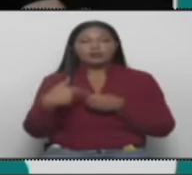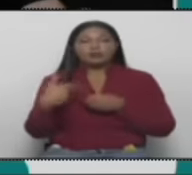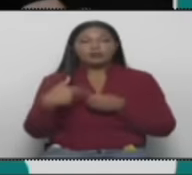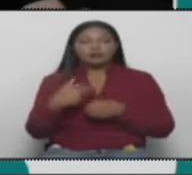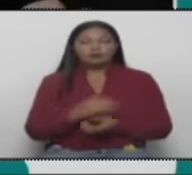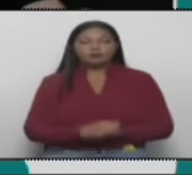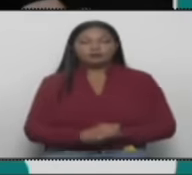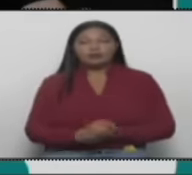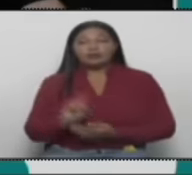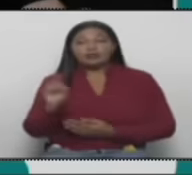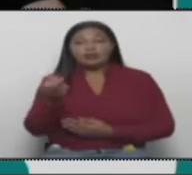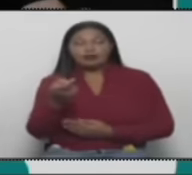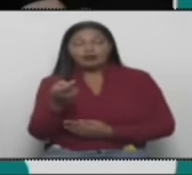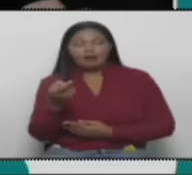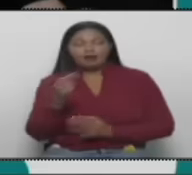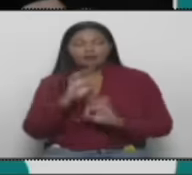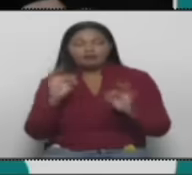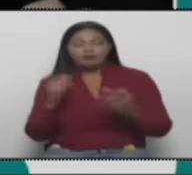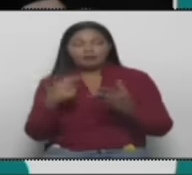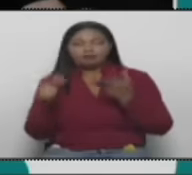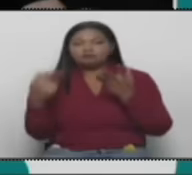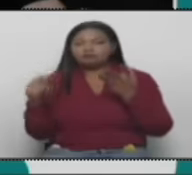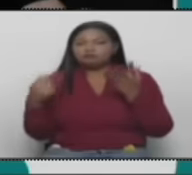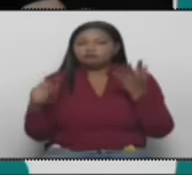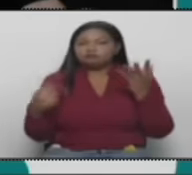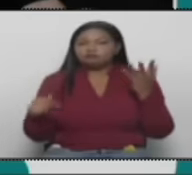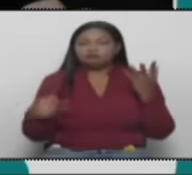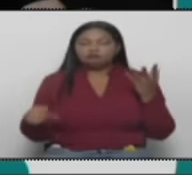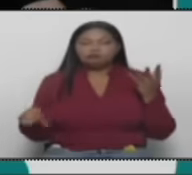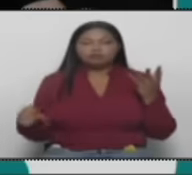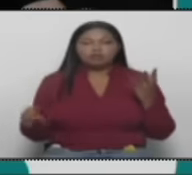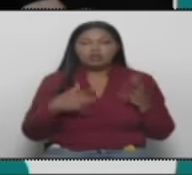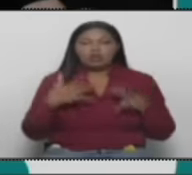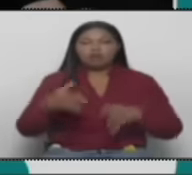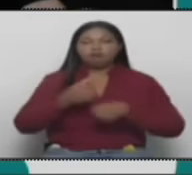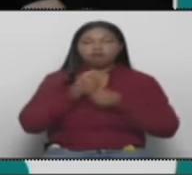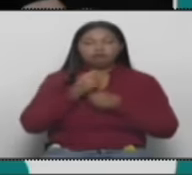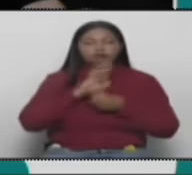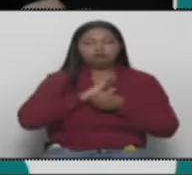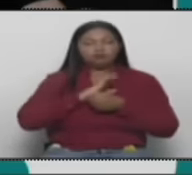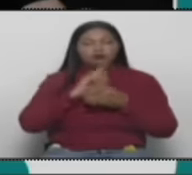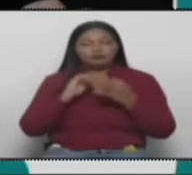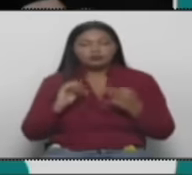gasíferos, diamantíferos, auríferos, de minerales extraños, etc.